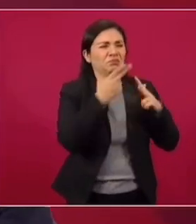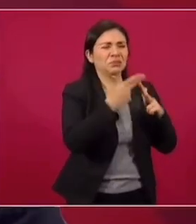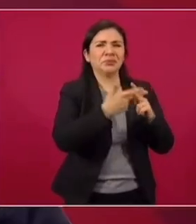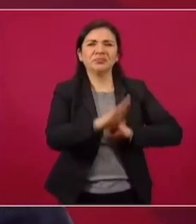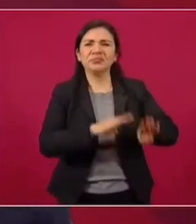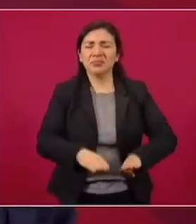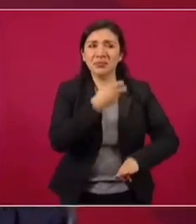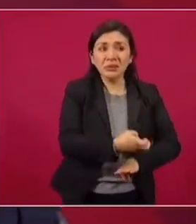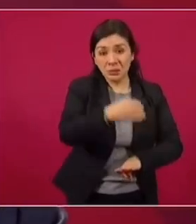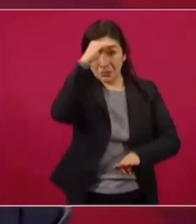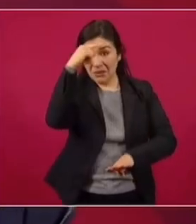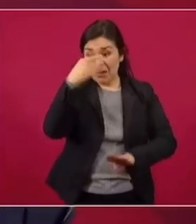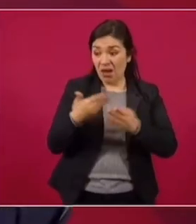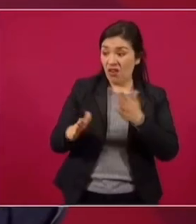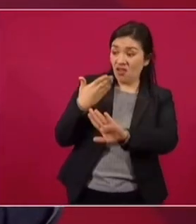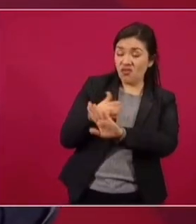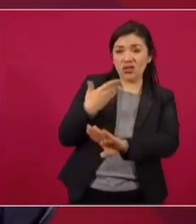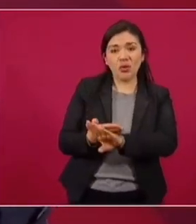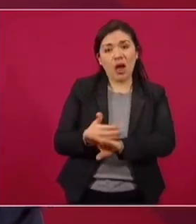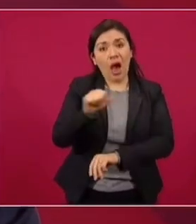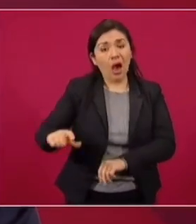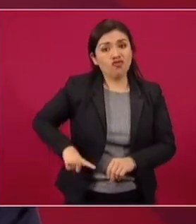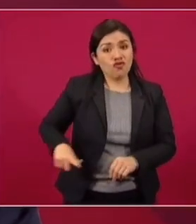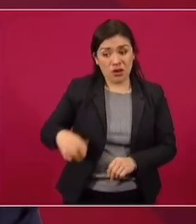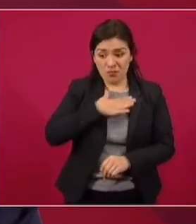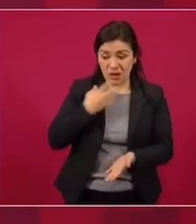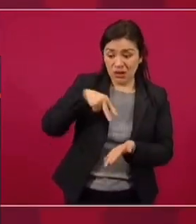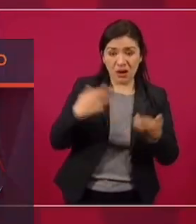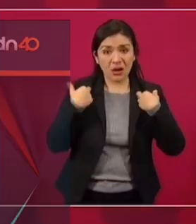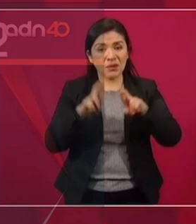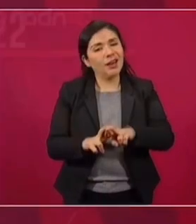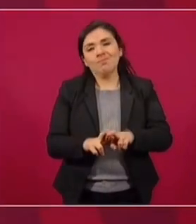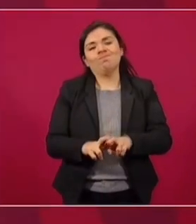atacar al gobierno que representa.